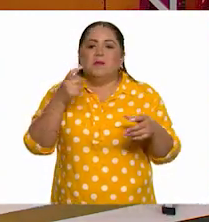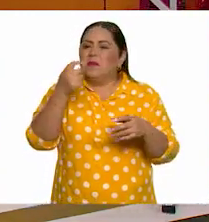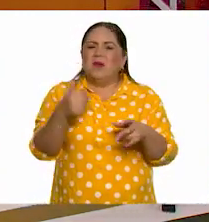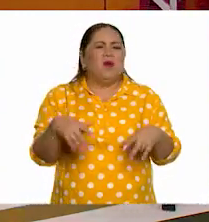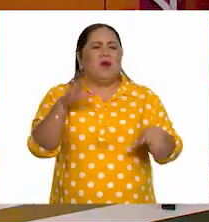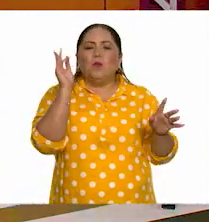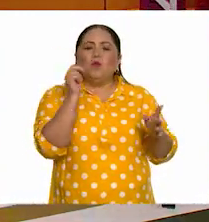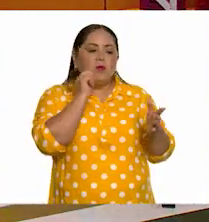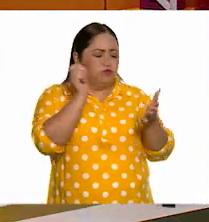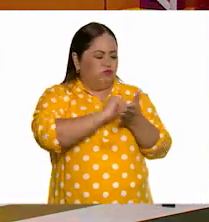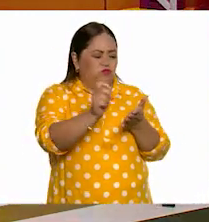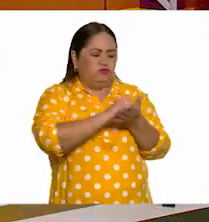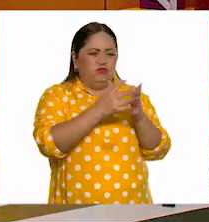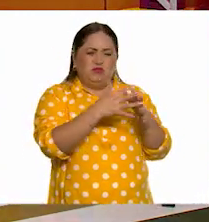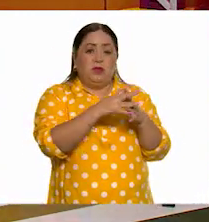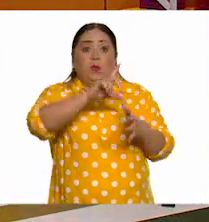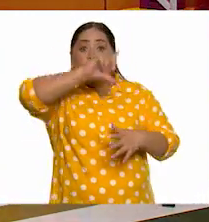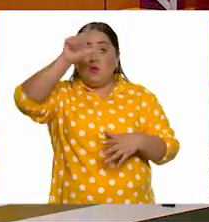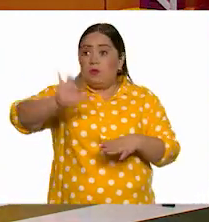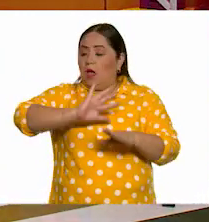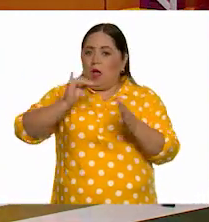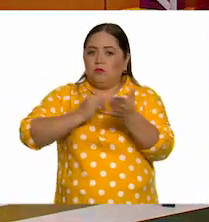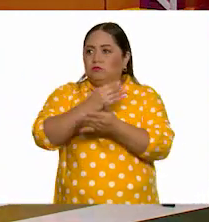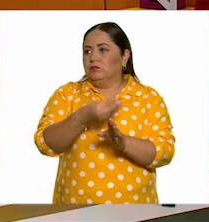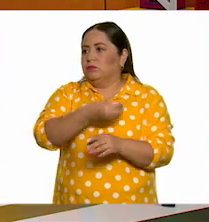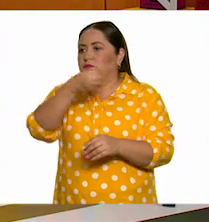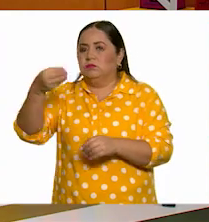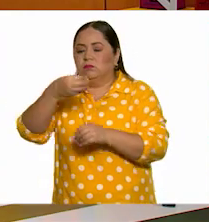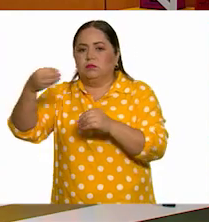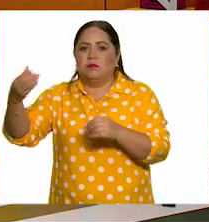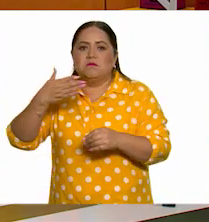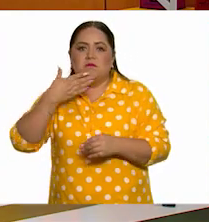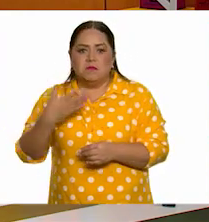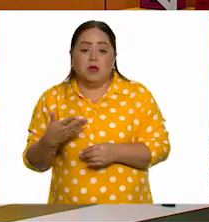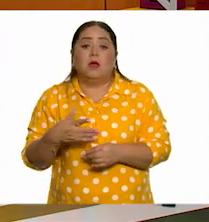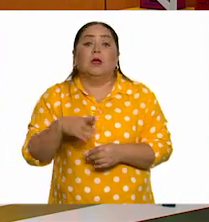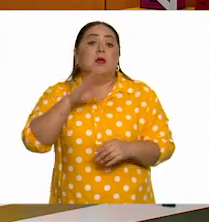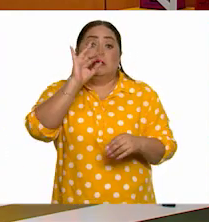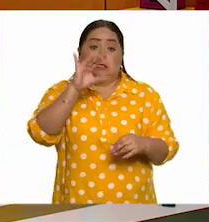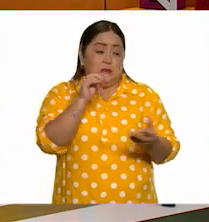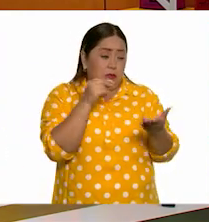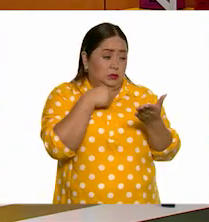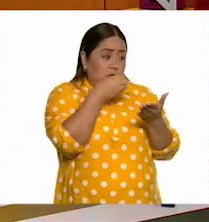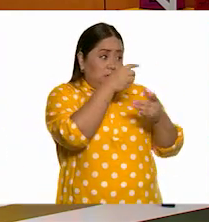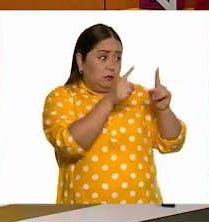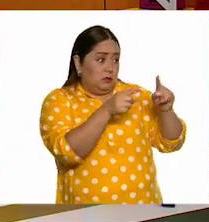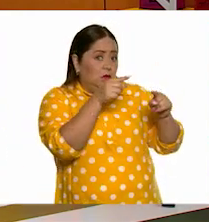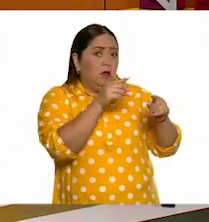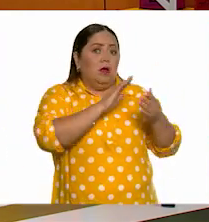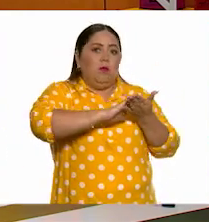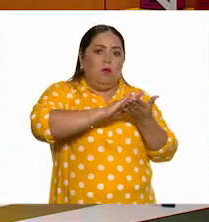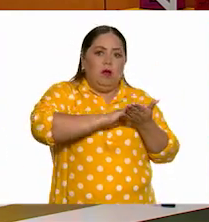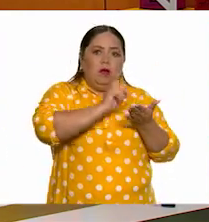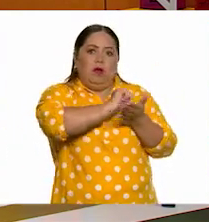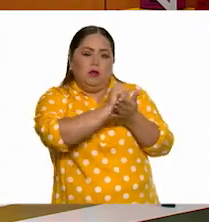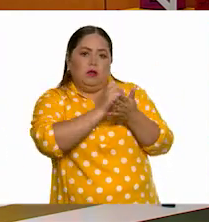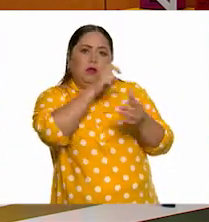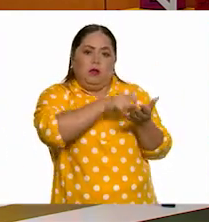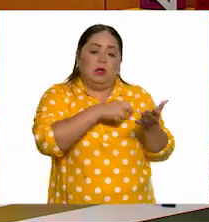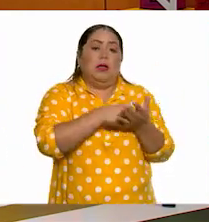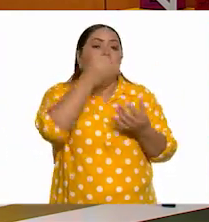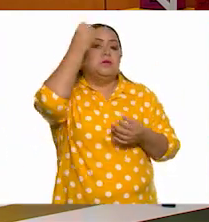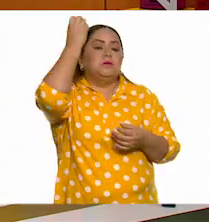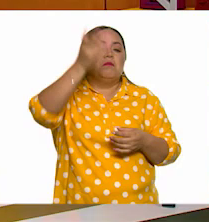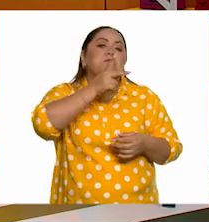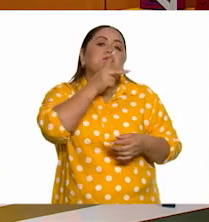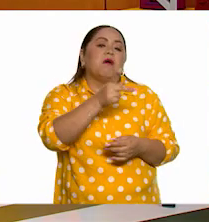escribiendo y entonces dice, ay, ¿qué iba a poner? Ya se me olvidó. Porque estoy borrando y estoy corrigiendo esta